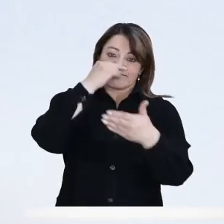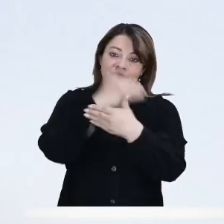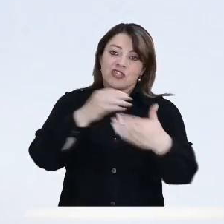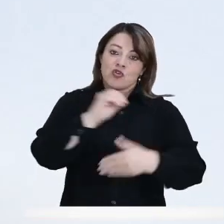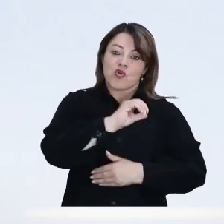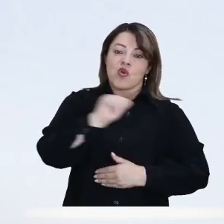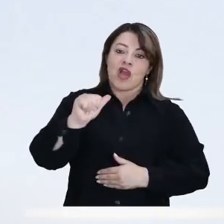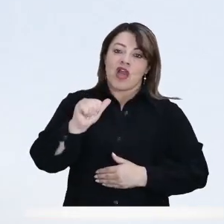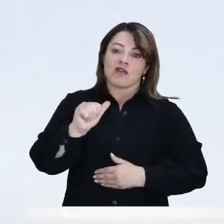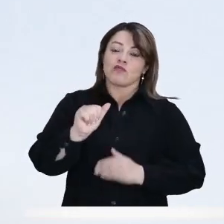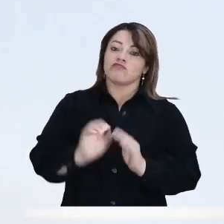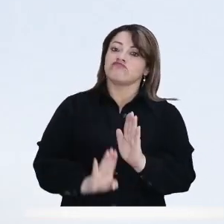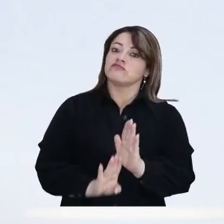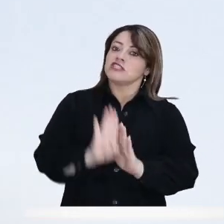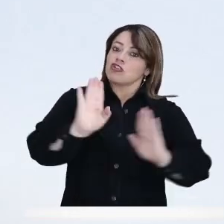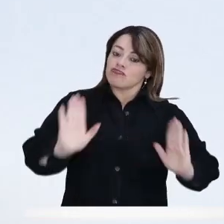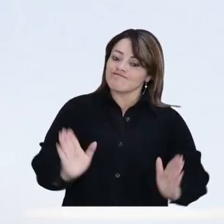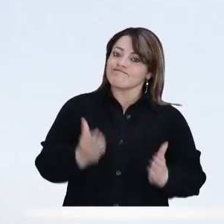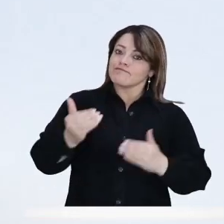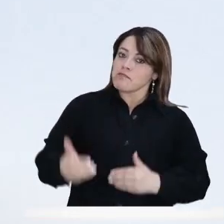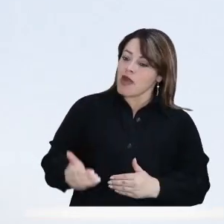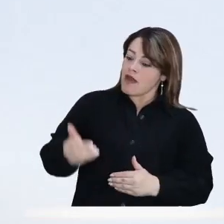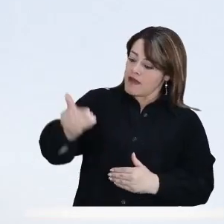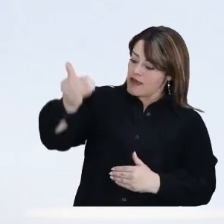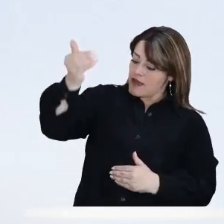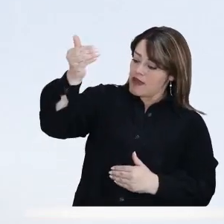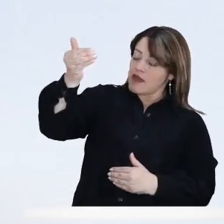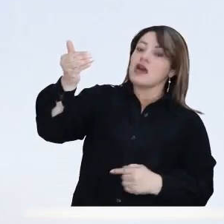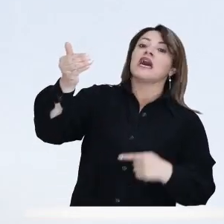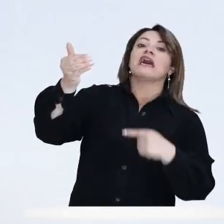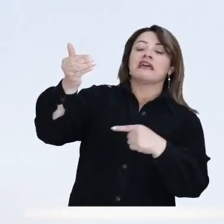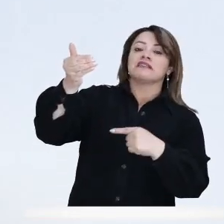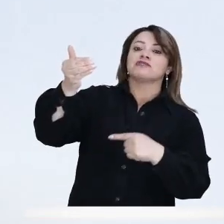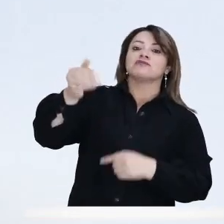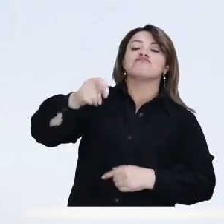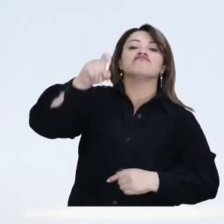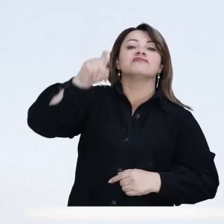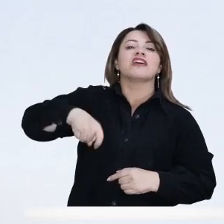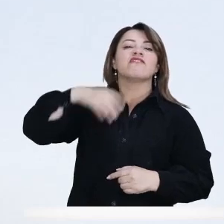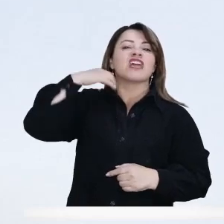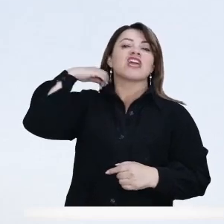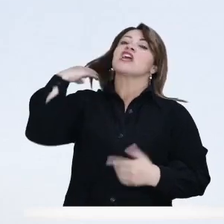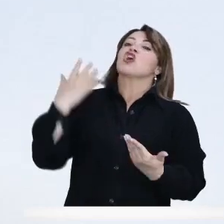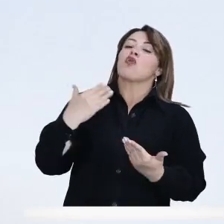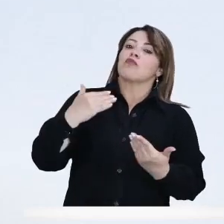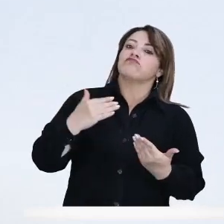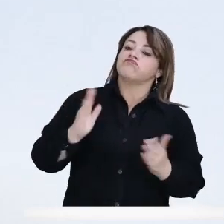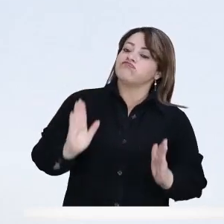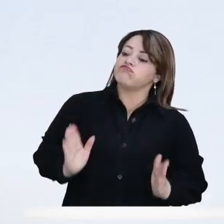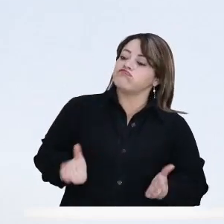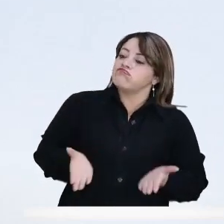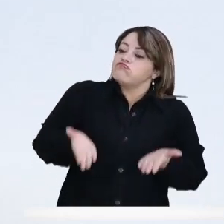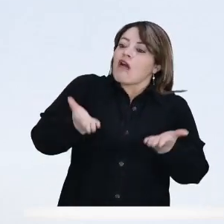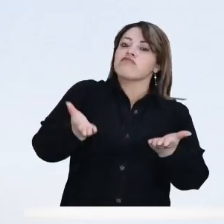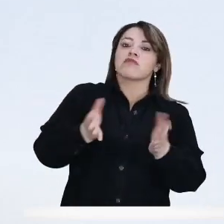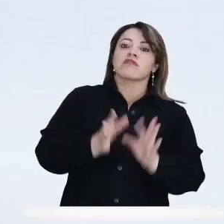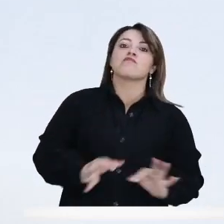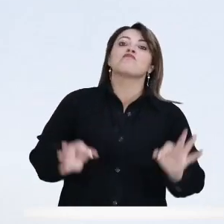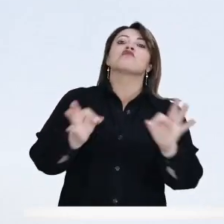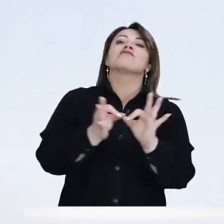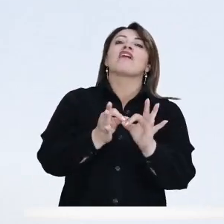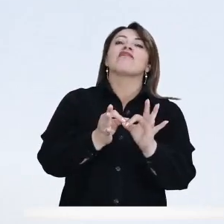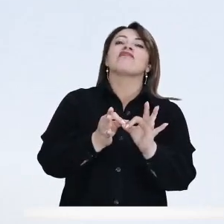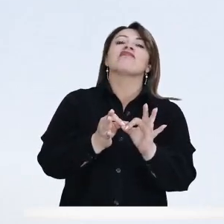su desarrollo, una niña, tiene que venir con un potencial muy importante